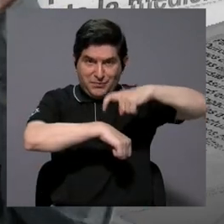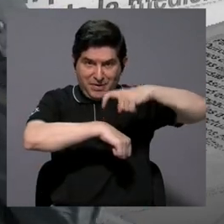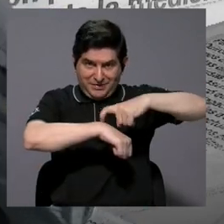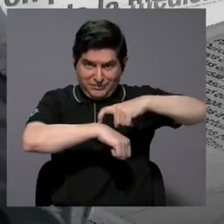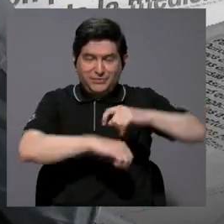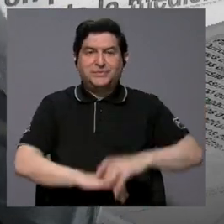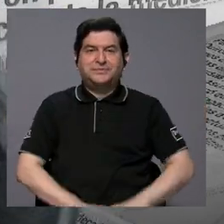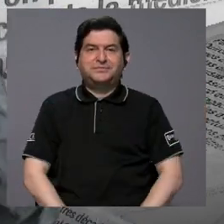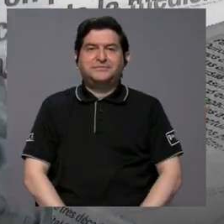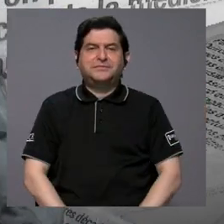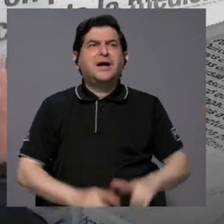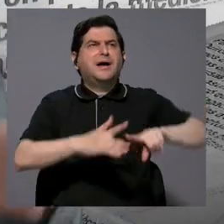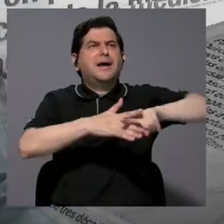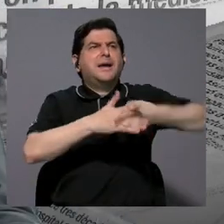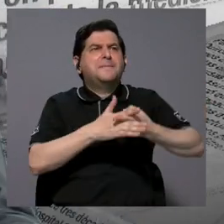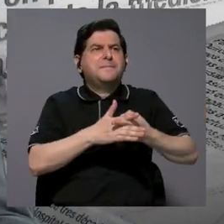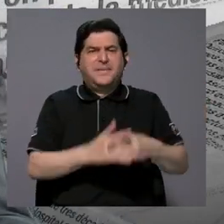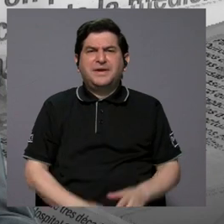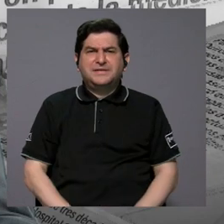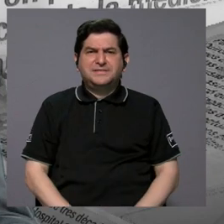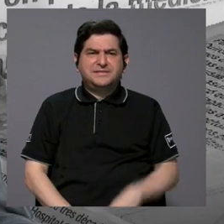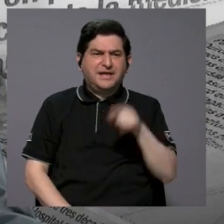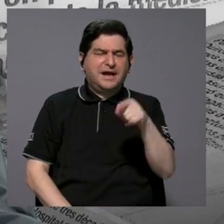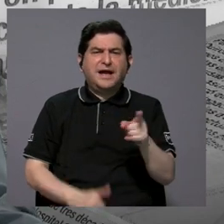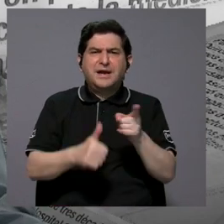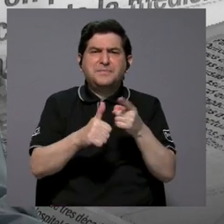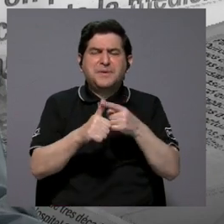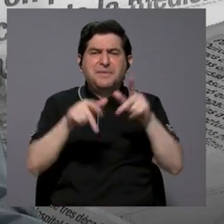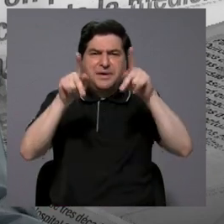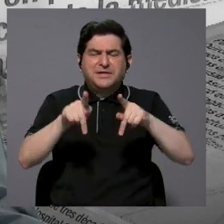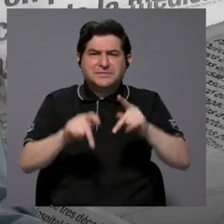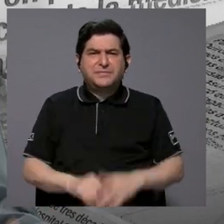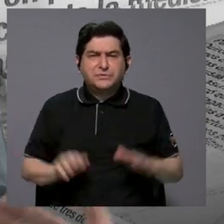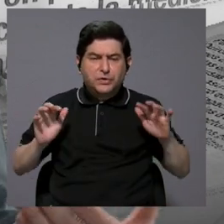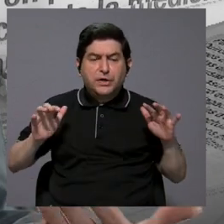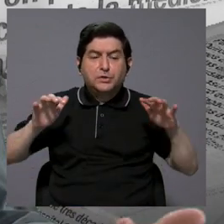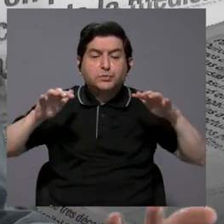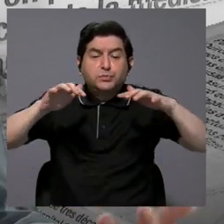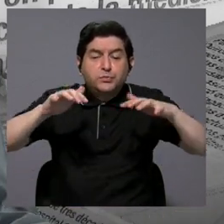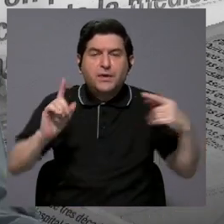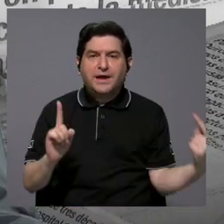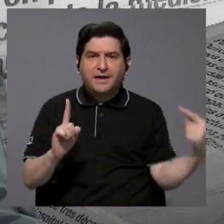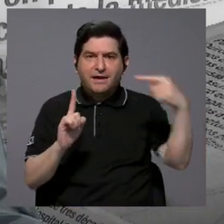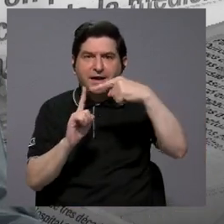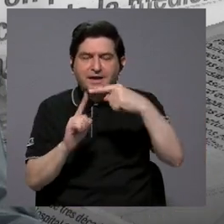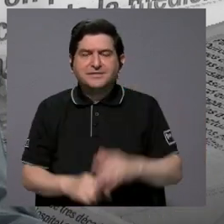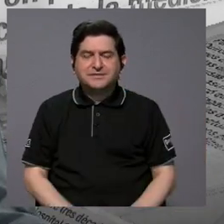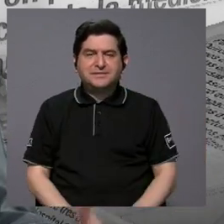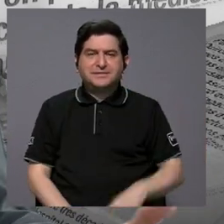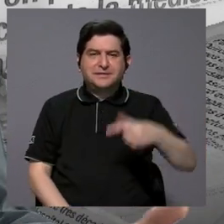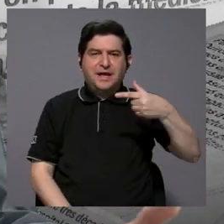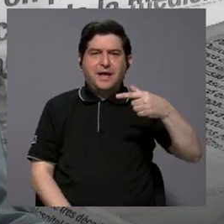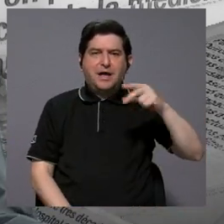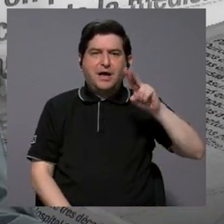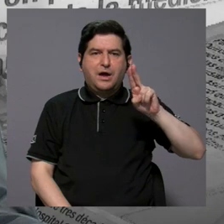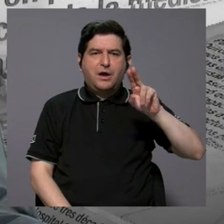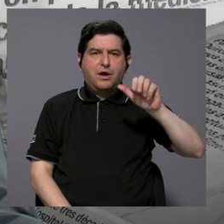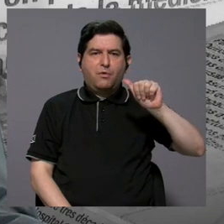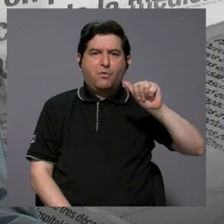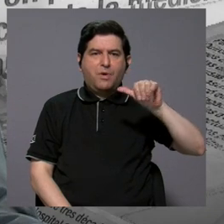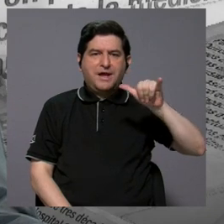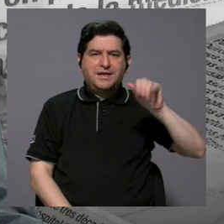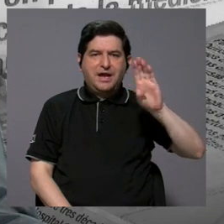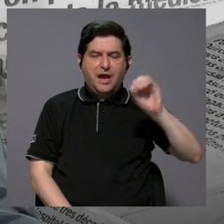empiezan a llegar los primeros pobladores, ¿verdad? Hasta que Guayau se concreta como tal,